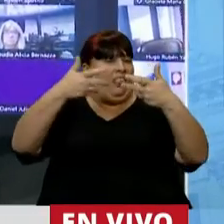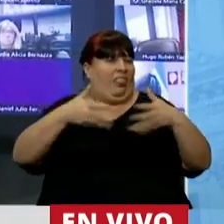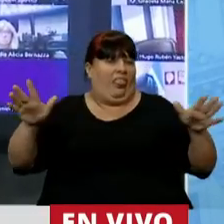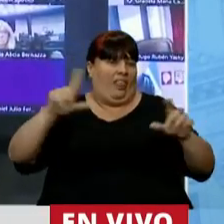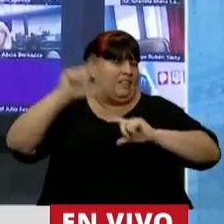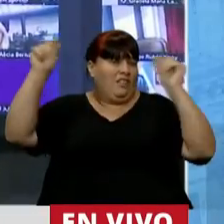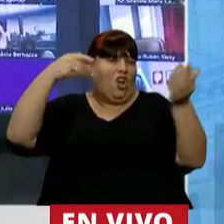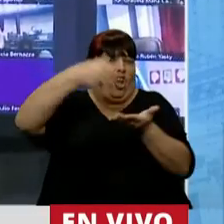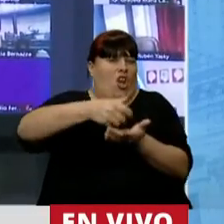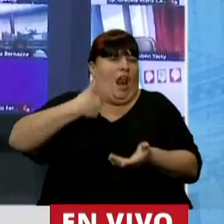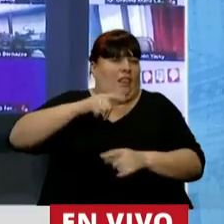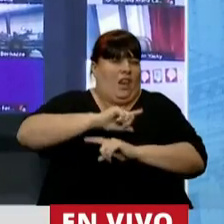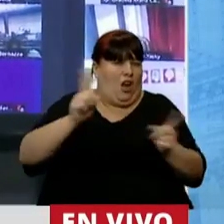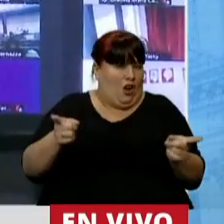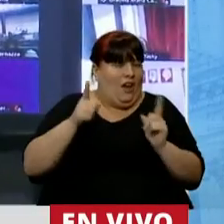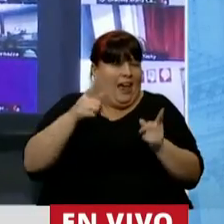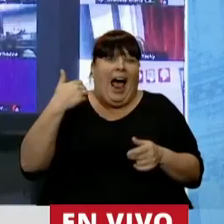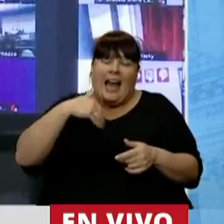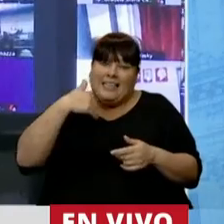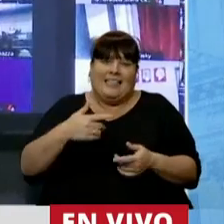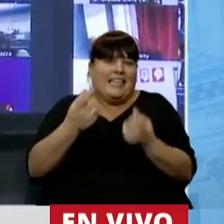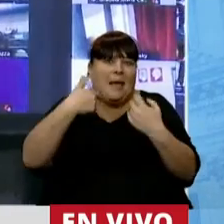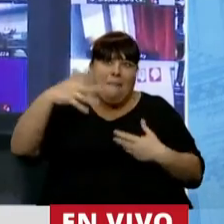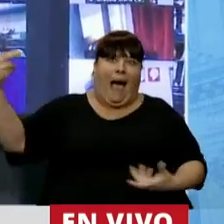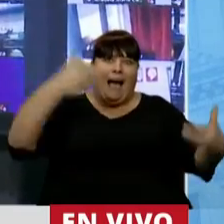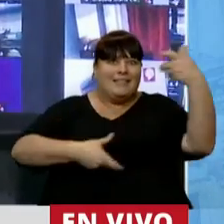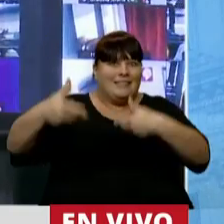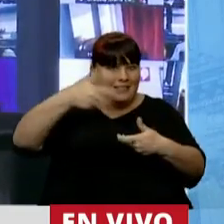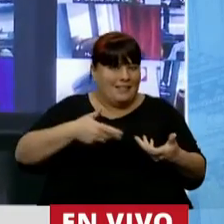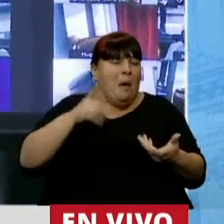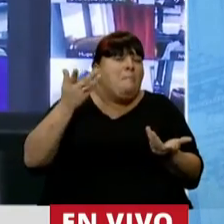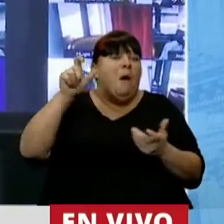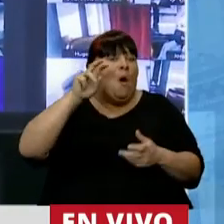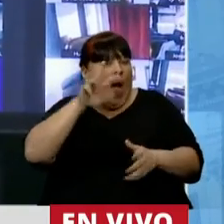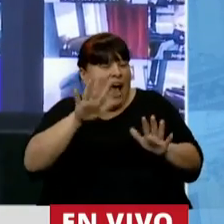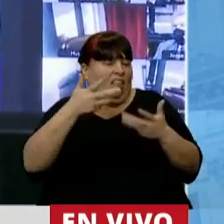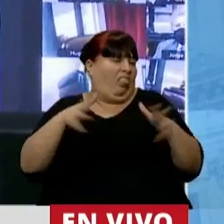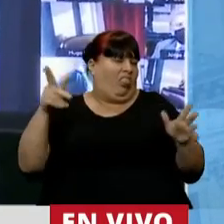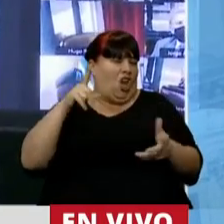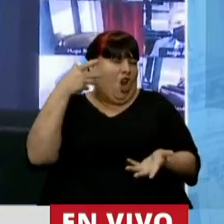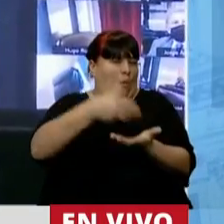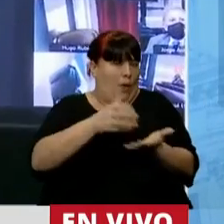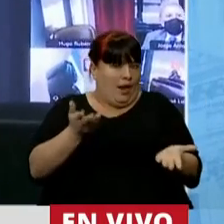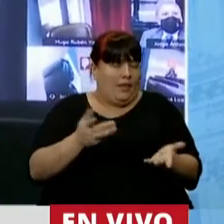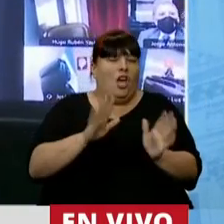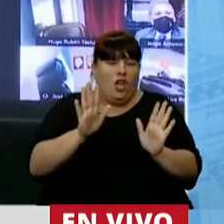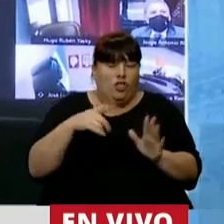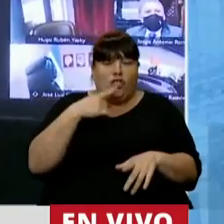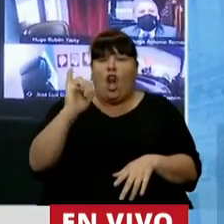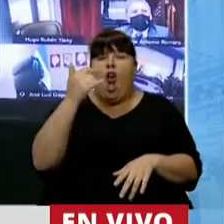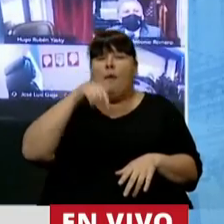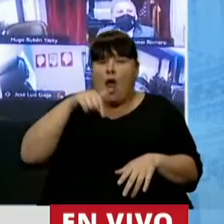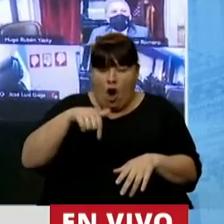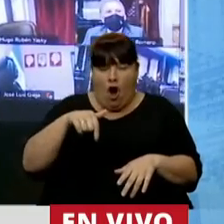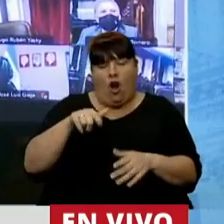de ahuyentar a inversores, que es lo que la Argentina más necesita en este momento. En definitiva, Presidente, lo mejor que podríamos hacer